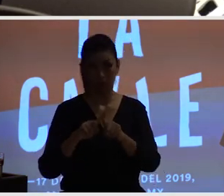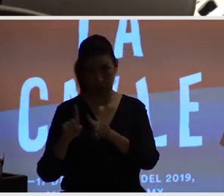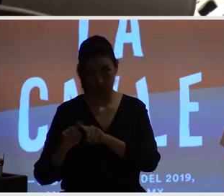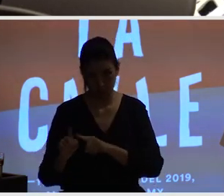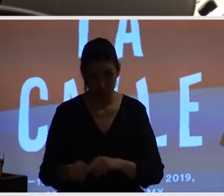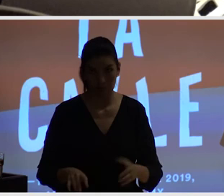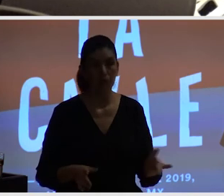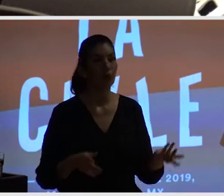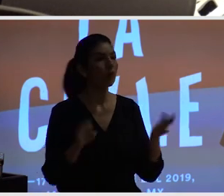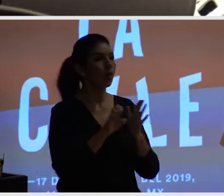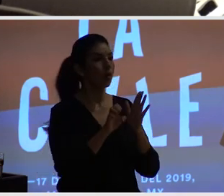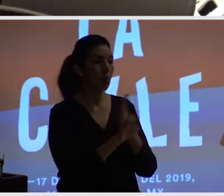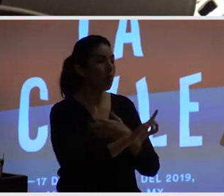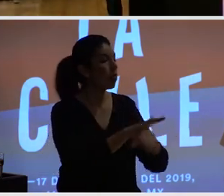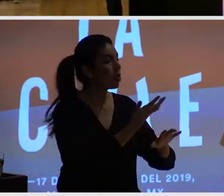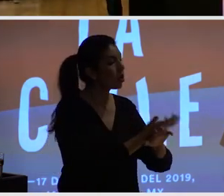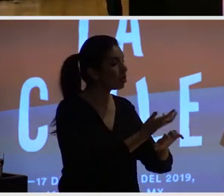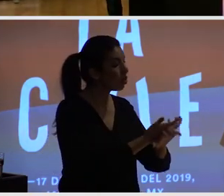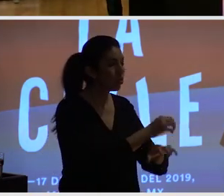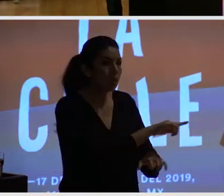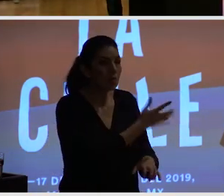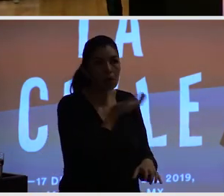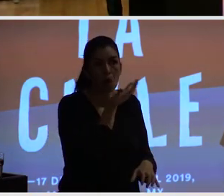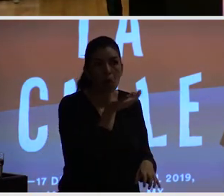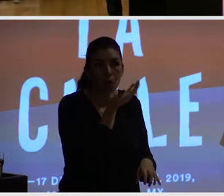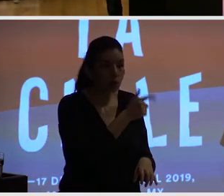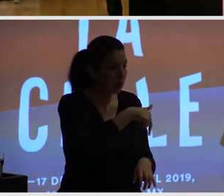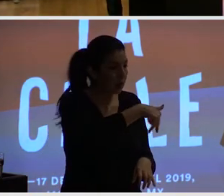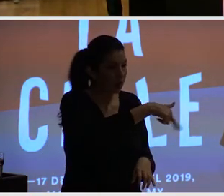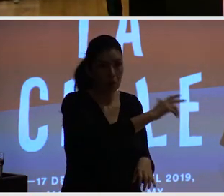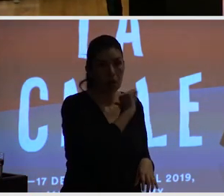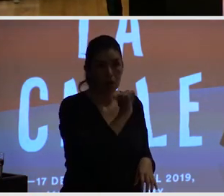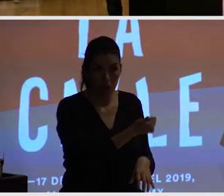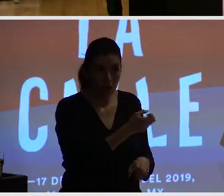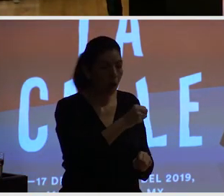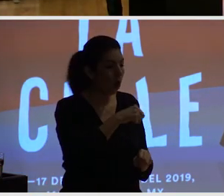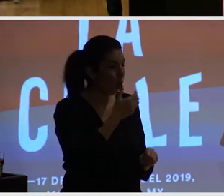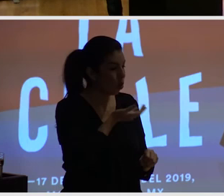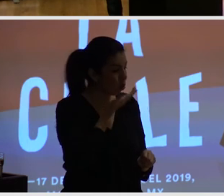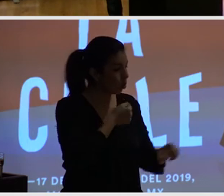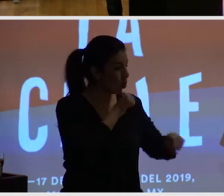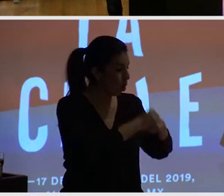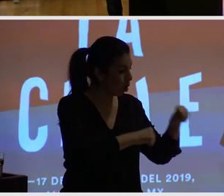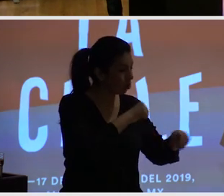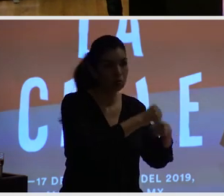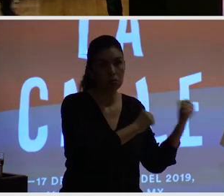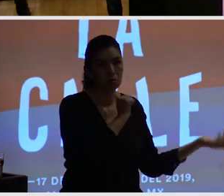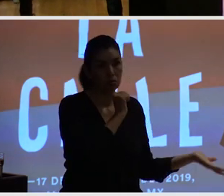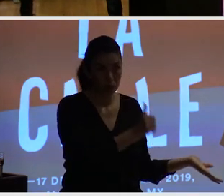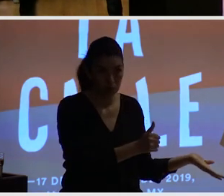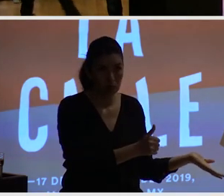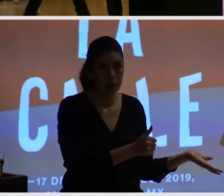no saben lo que significa caminar en una ciudad o ir en bici en una ciudad en cambio ciudades latinoamericanas al tener cascos